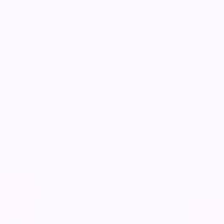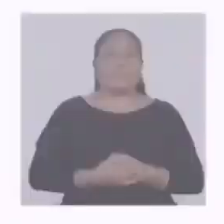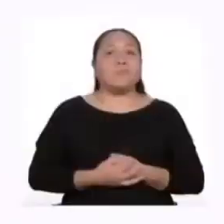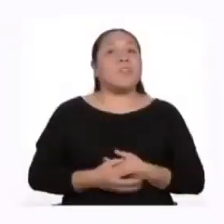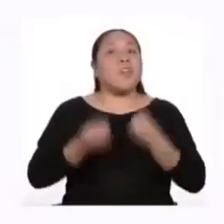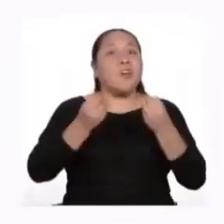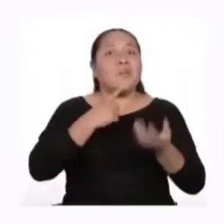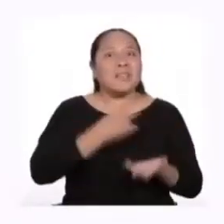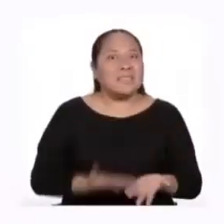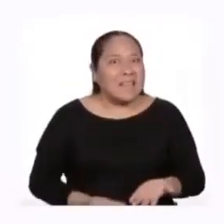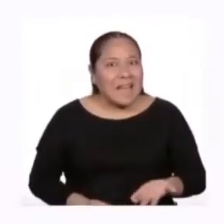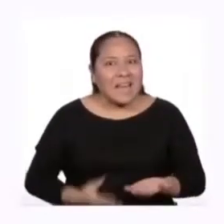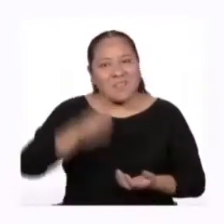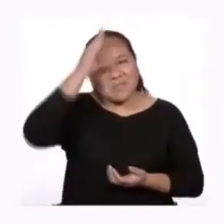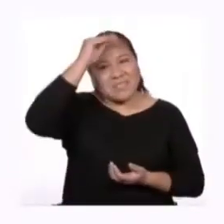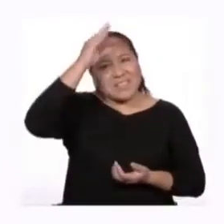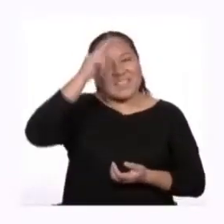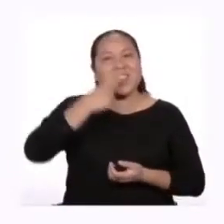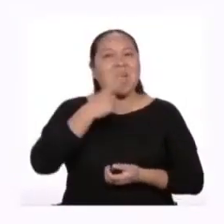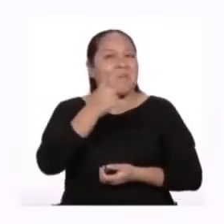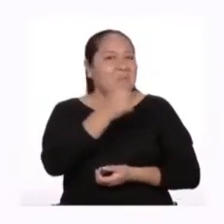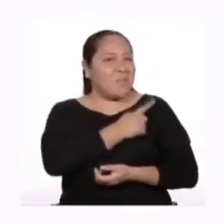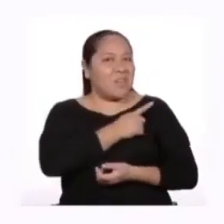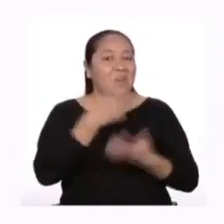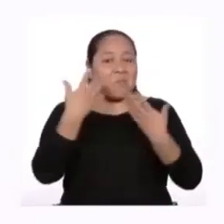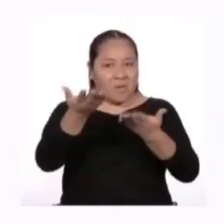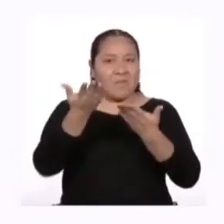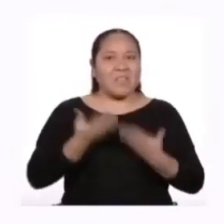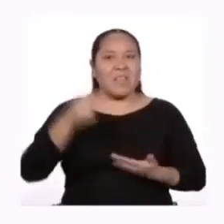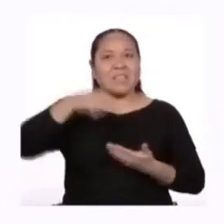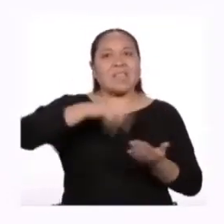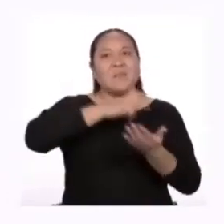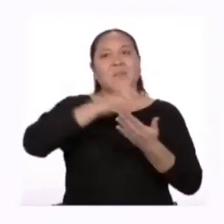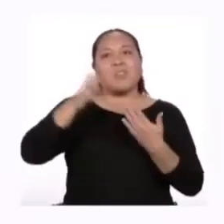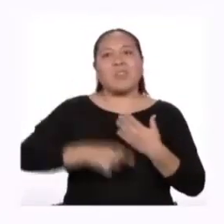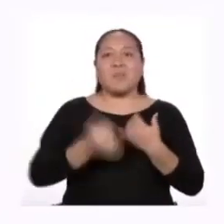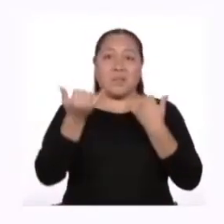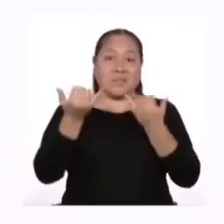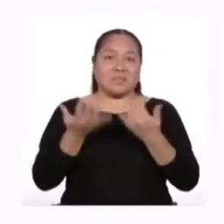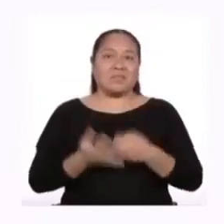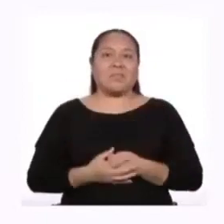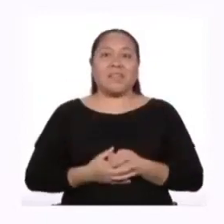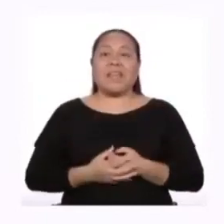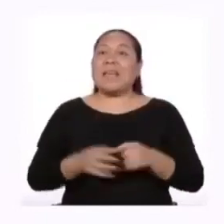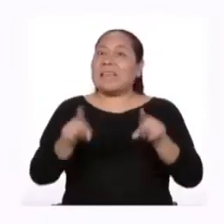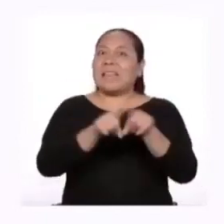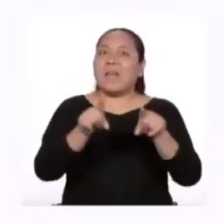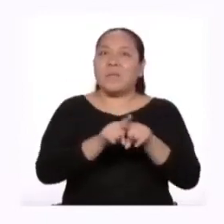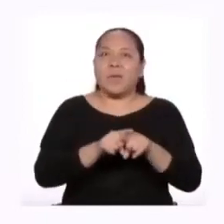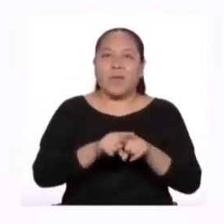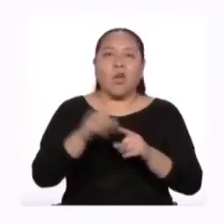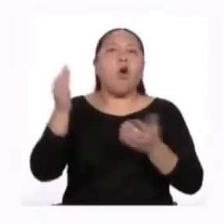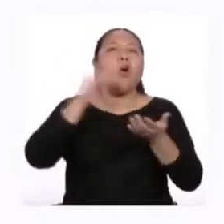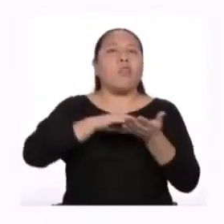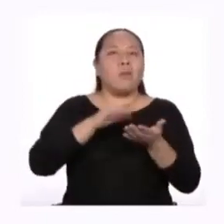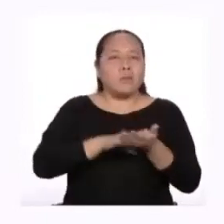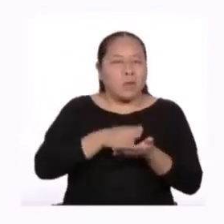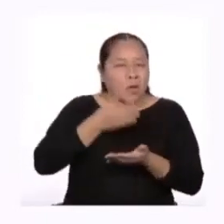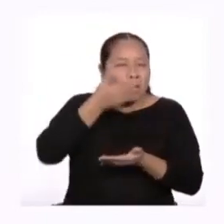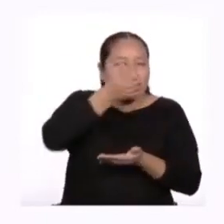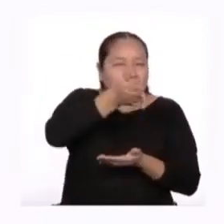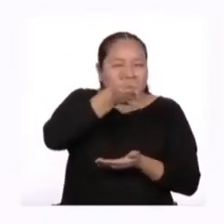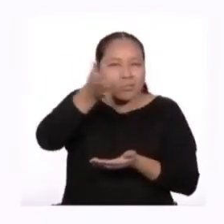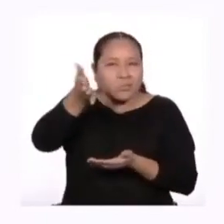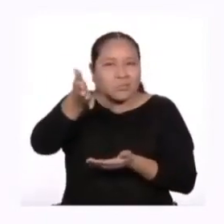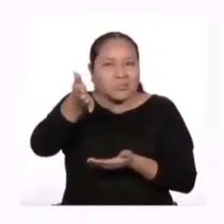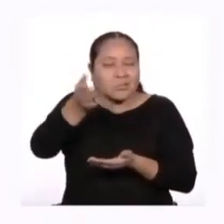¿Cómo están chicas y chicos de Primero de Secundaria? Bienvenidos a la sesión del día de hoy, donde también viajaremos, pero esta vez